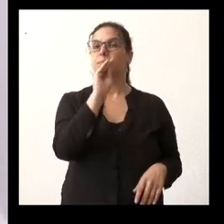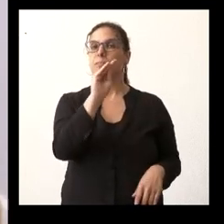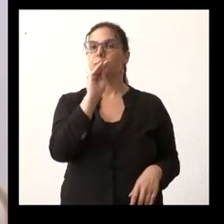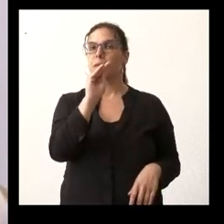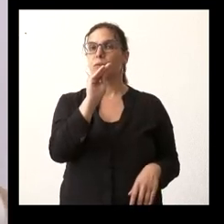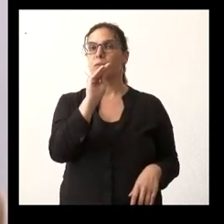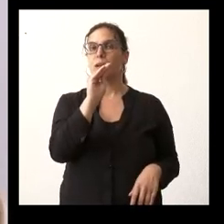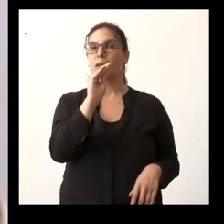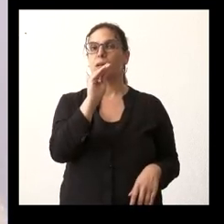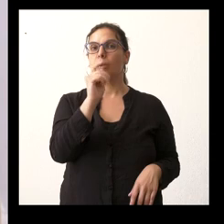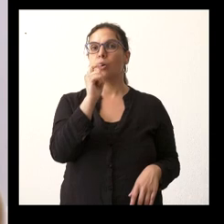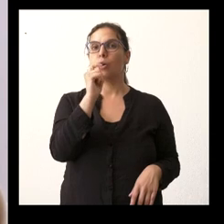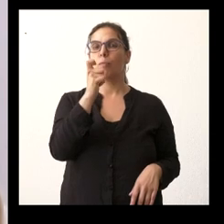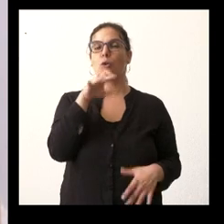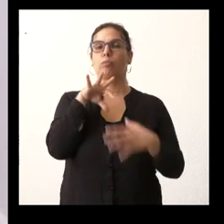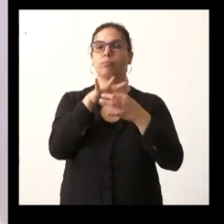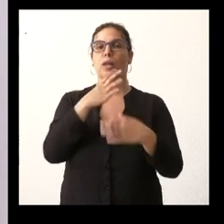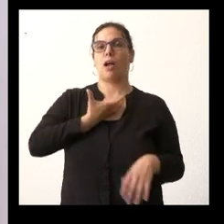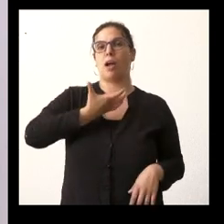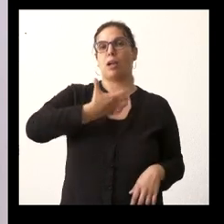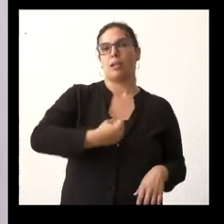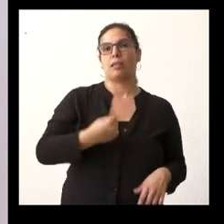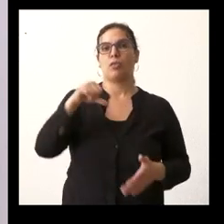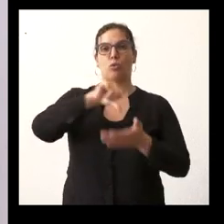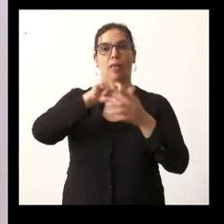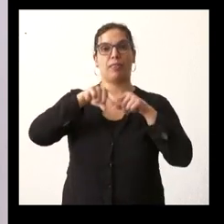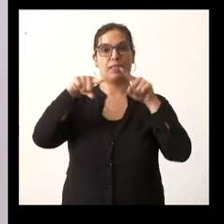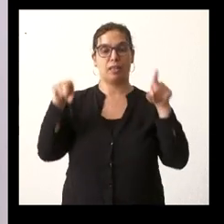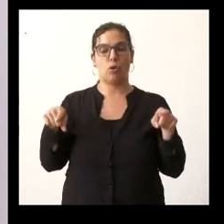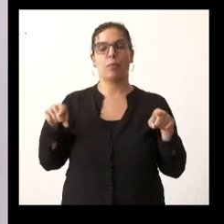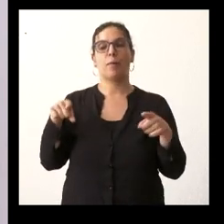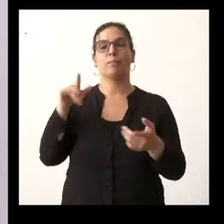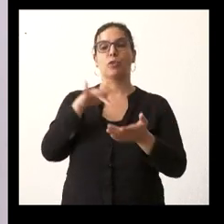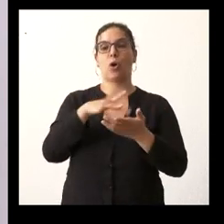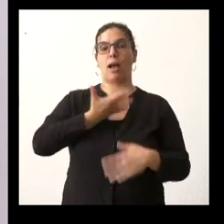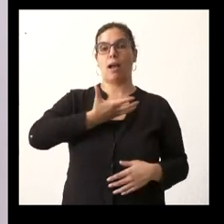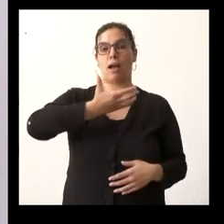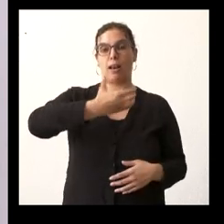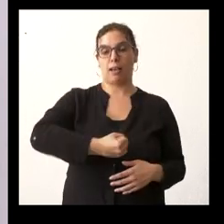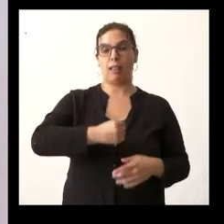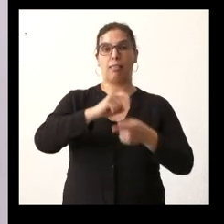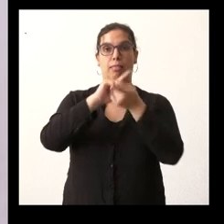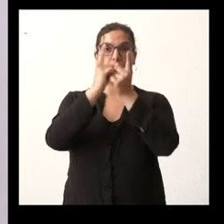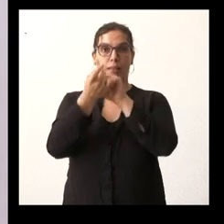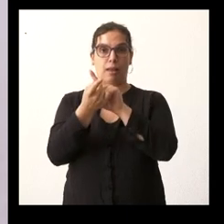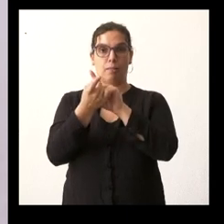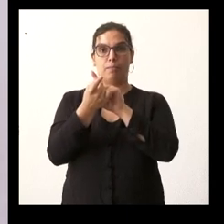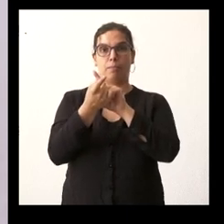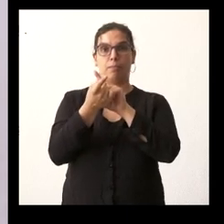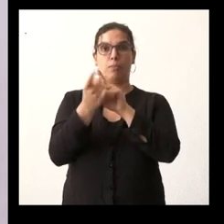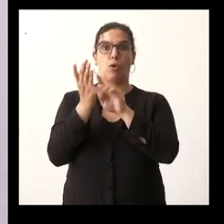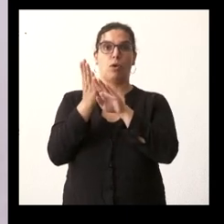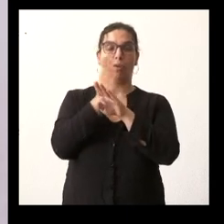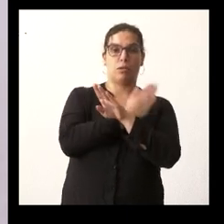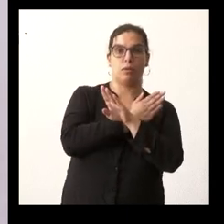alcaldía de la ciudad de Segovia y es que previo al cambio de alcaldesa antes estaba Clara Luquero ahora se ha encostado